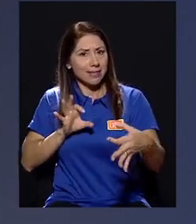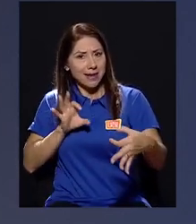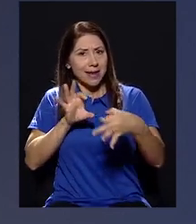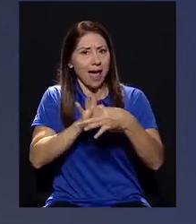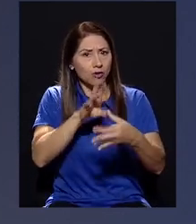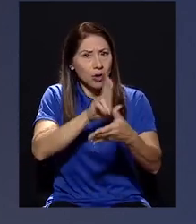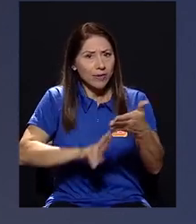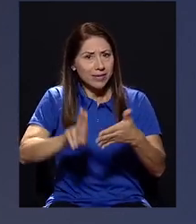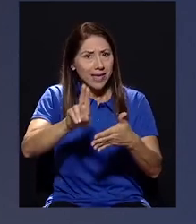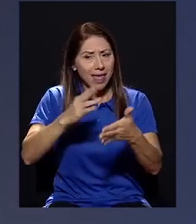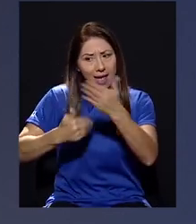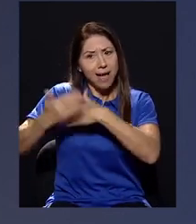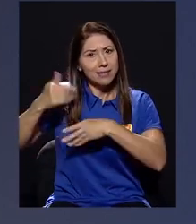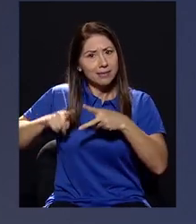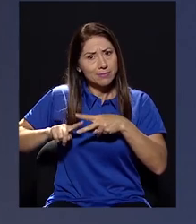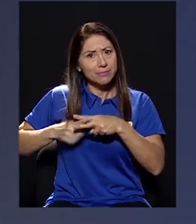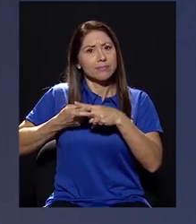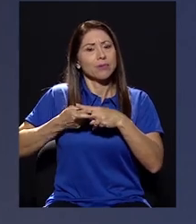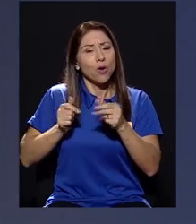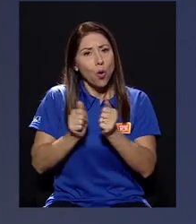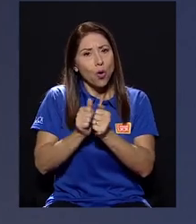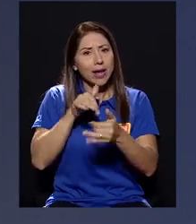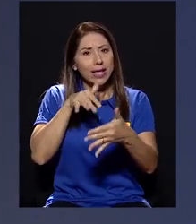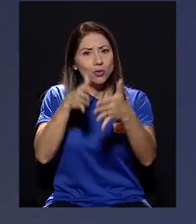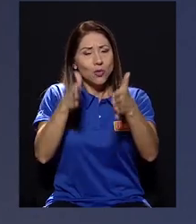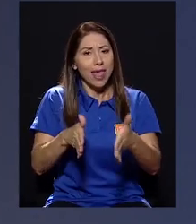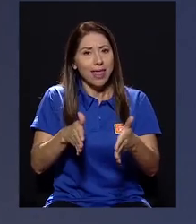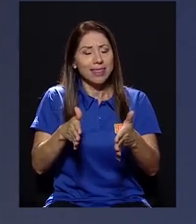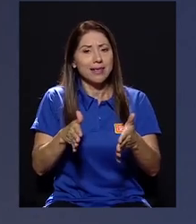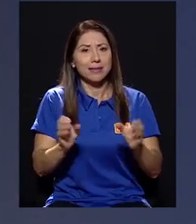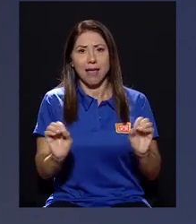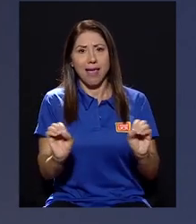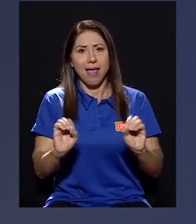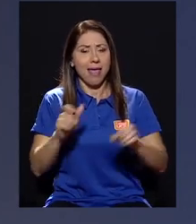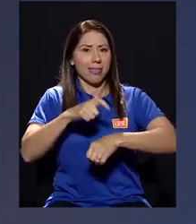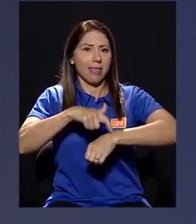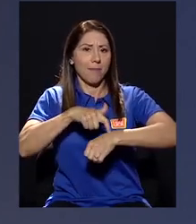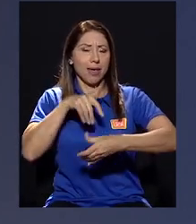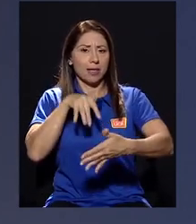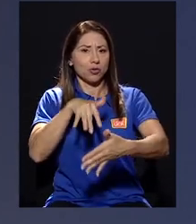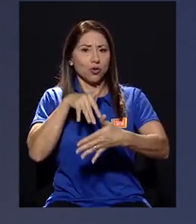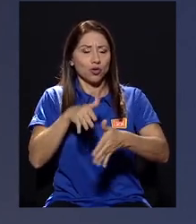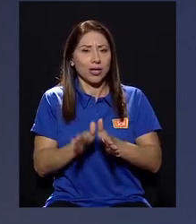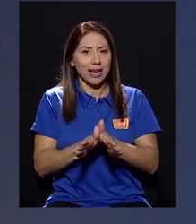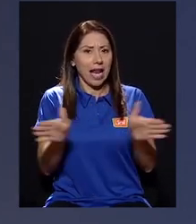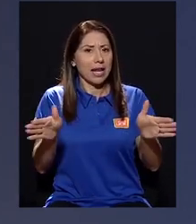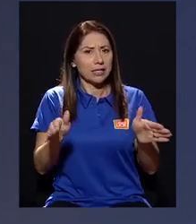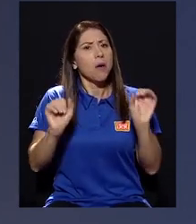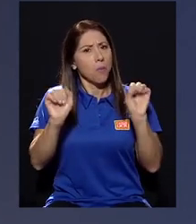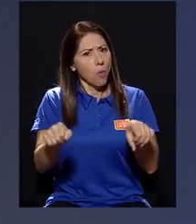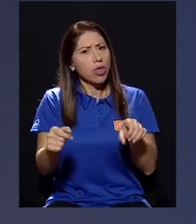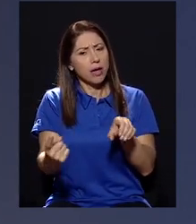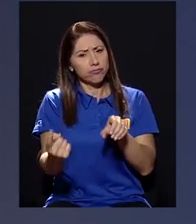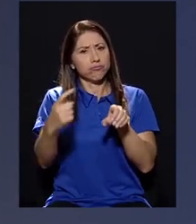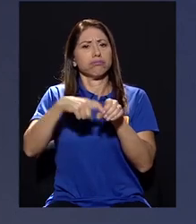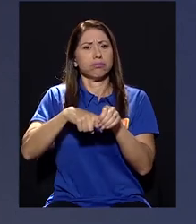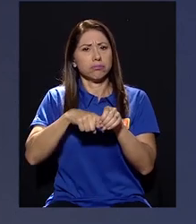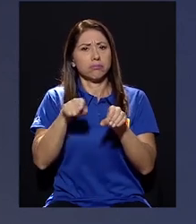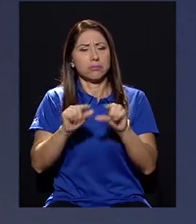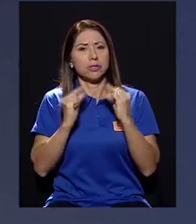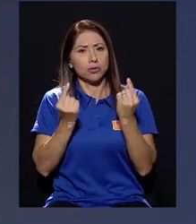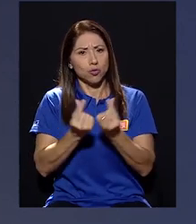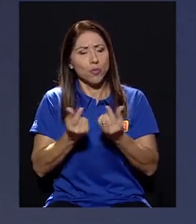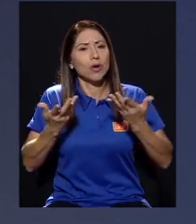universidad, inclusive estudiantes en este caso que no estaban en una etapa de Estudios Generales, podían ser parte de